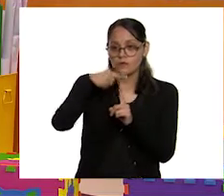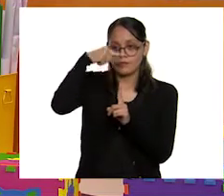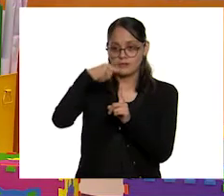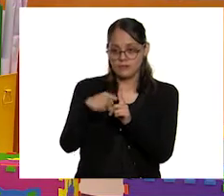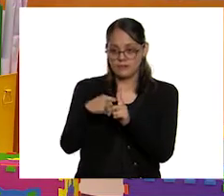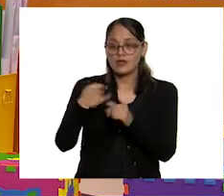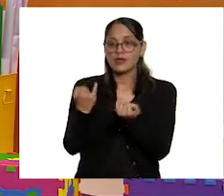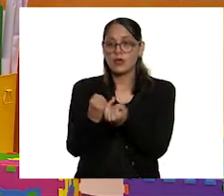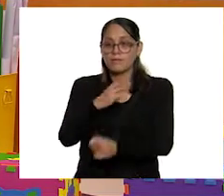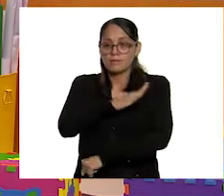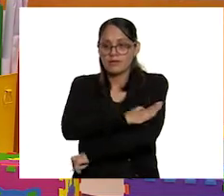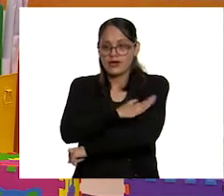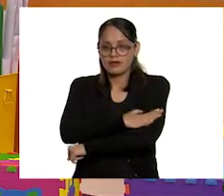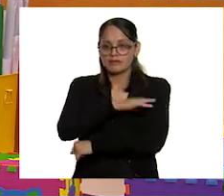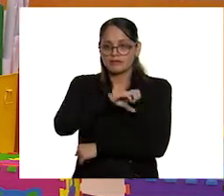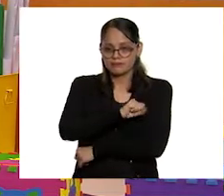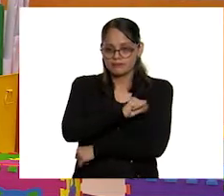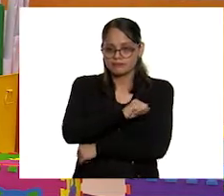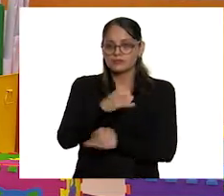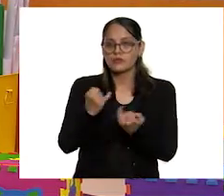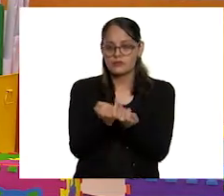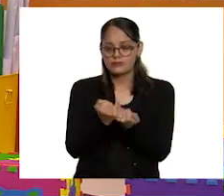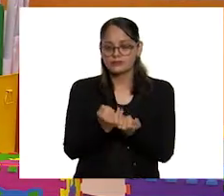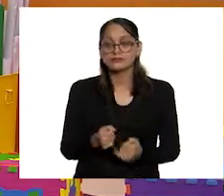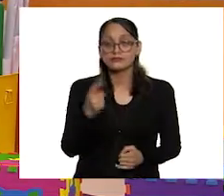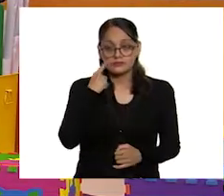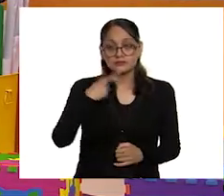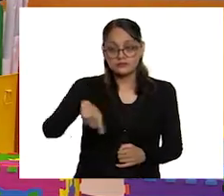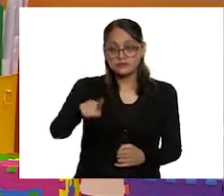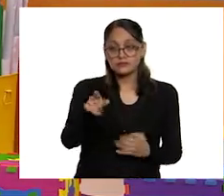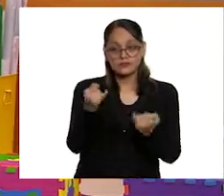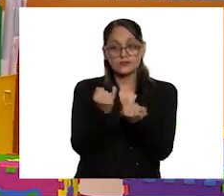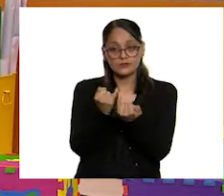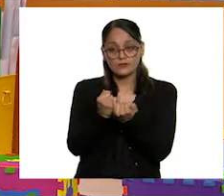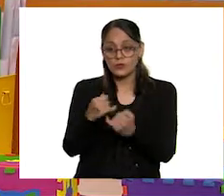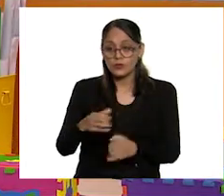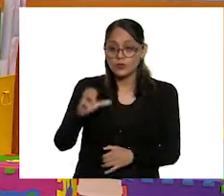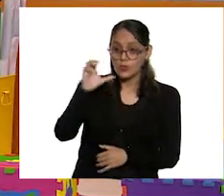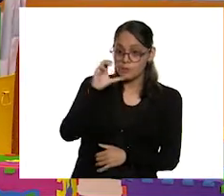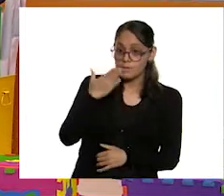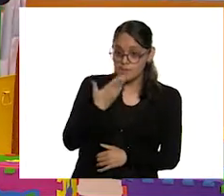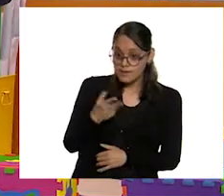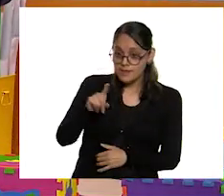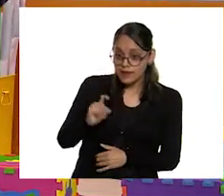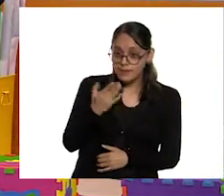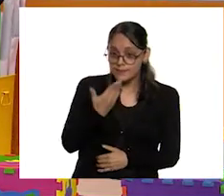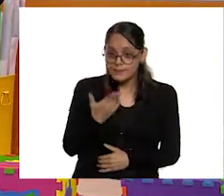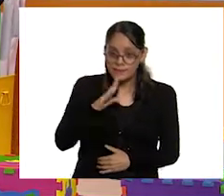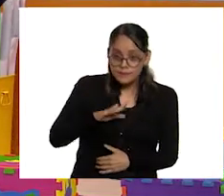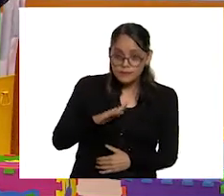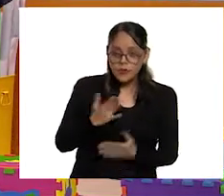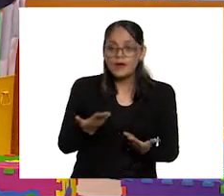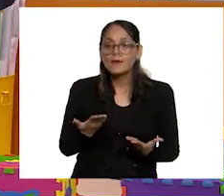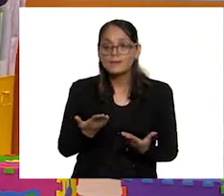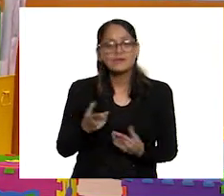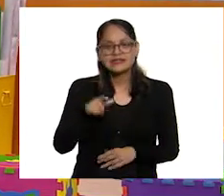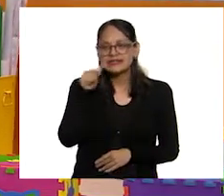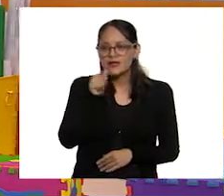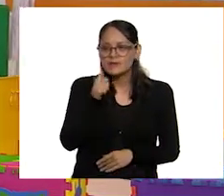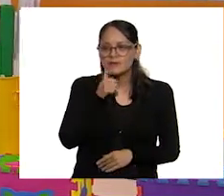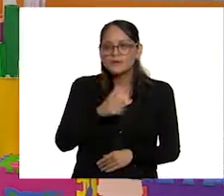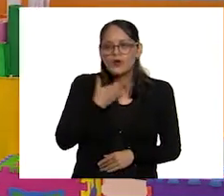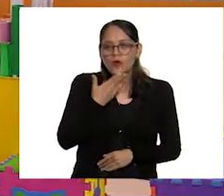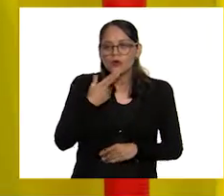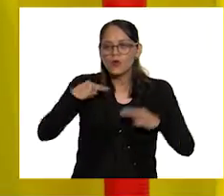presión arterial. Si vienen hidratados o no. Regularmente usan un